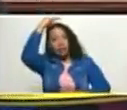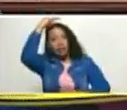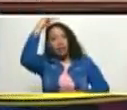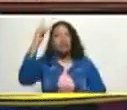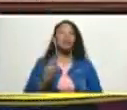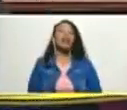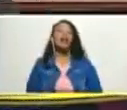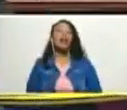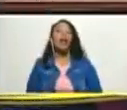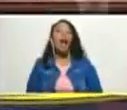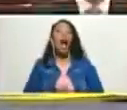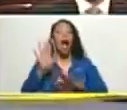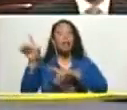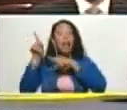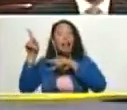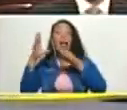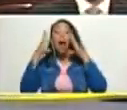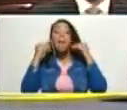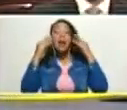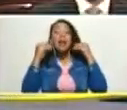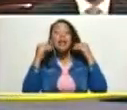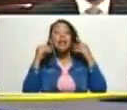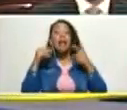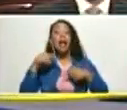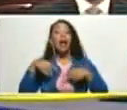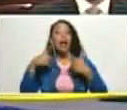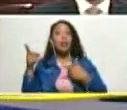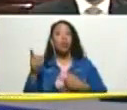así que esa experiencia es muy importante